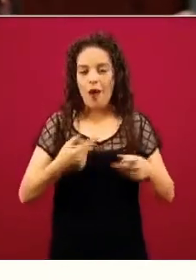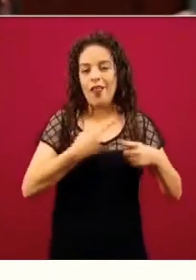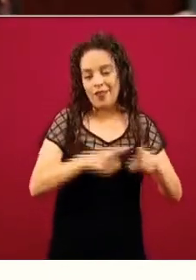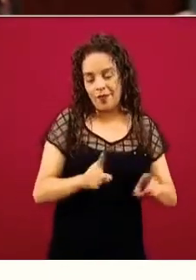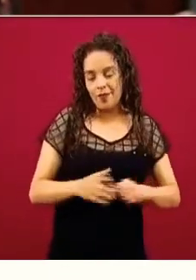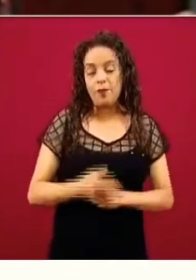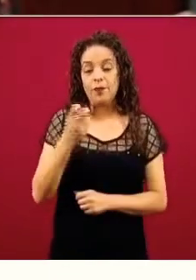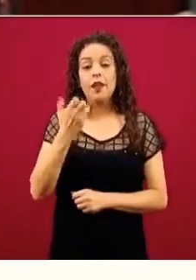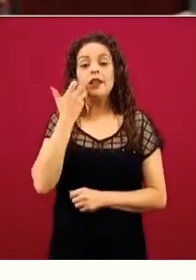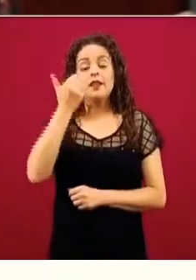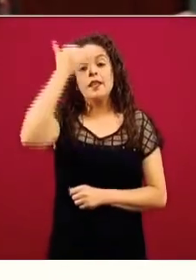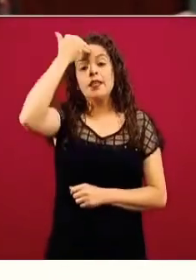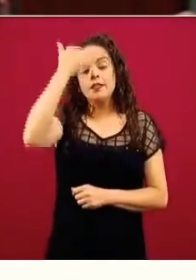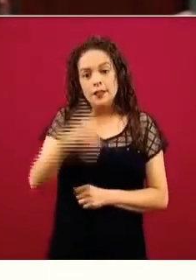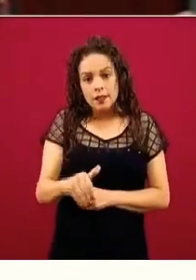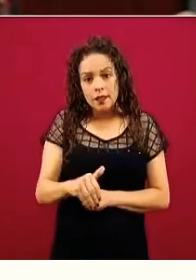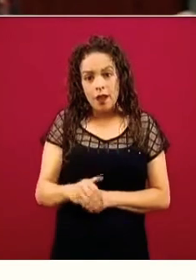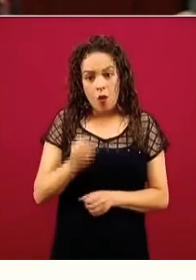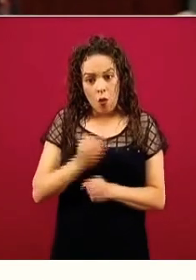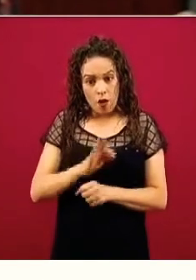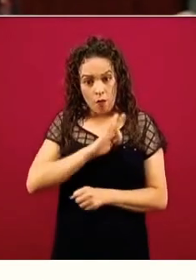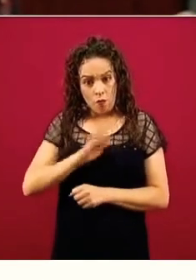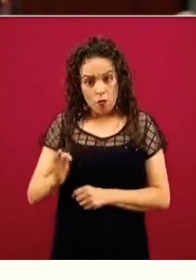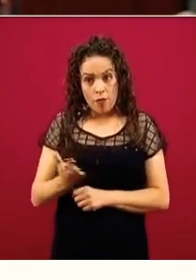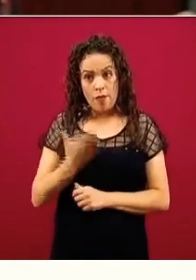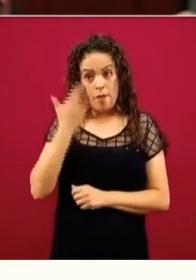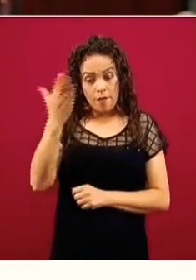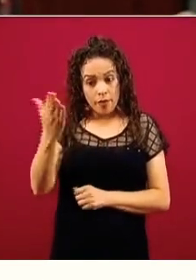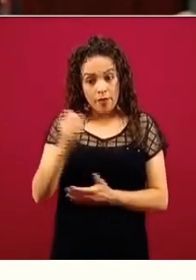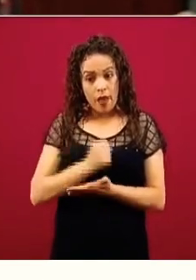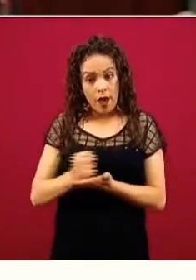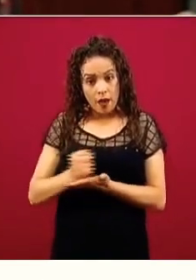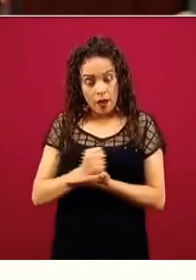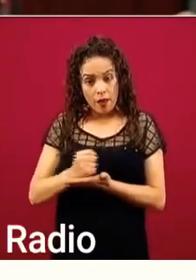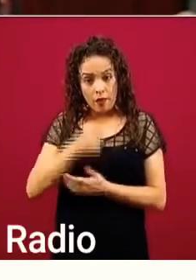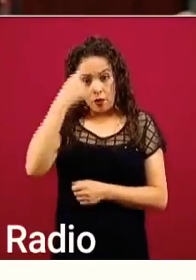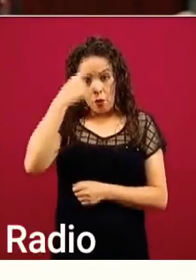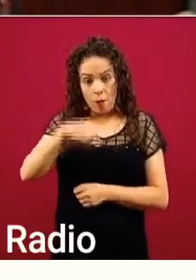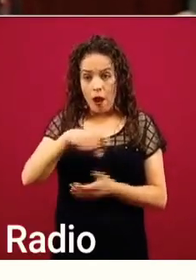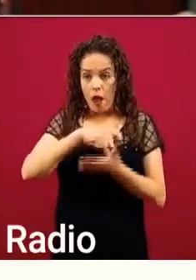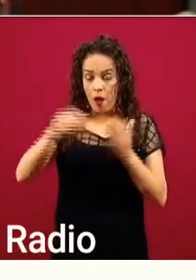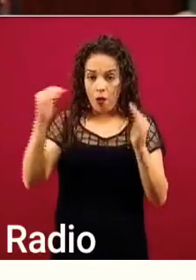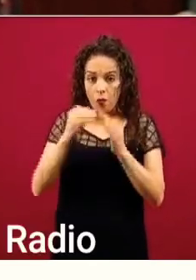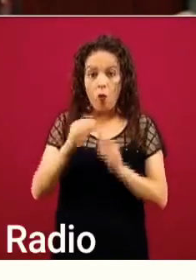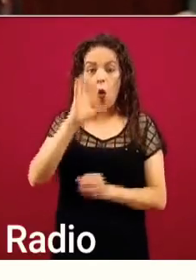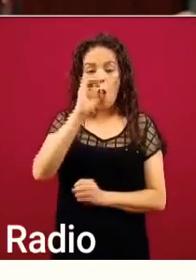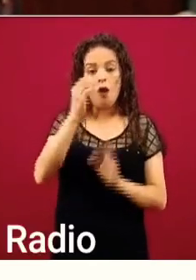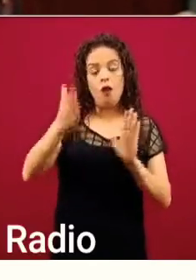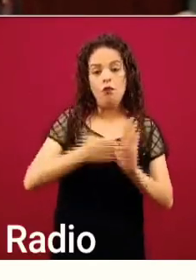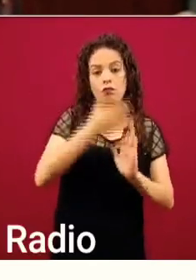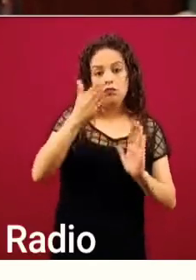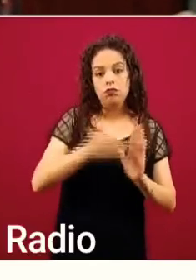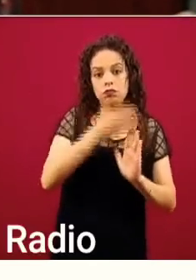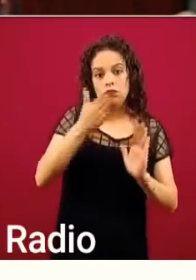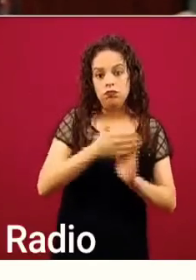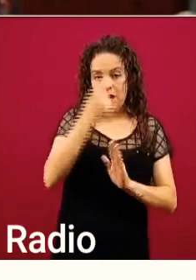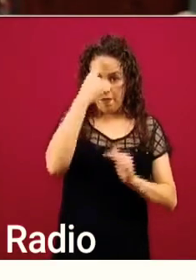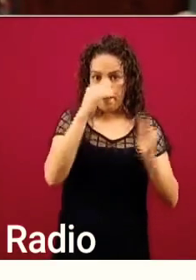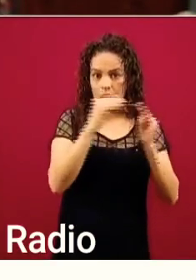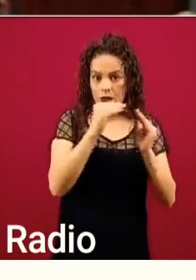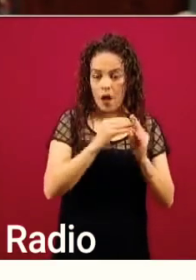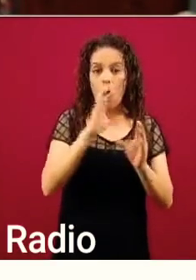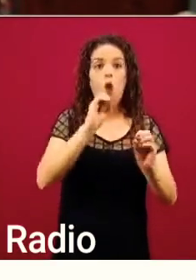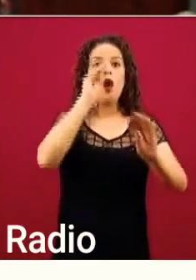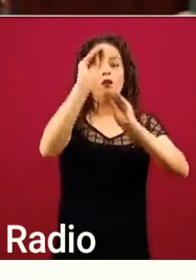quieren ver si pueden solicitar un crédito de vivienda o de construcción o también ahorita que están explicando así de vivienda y